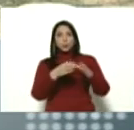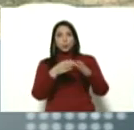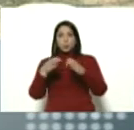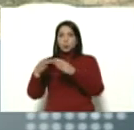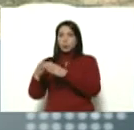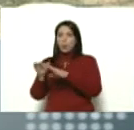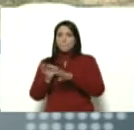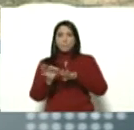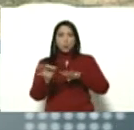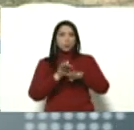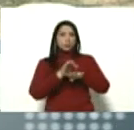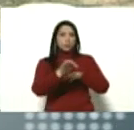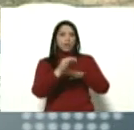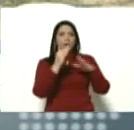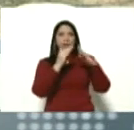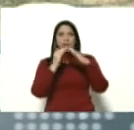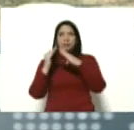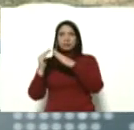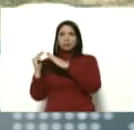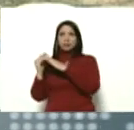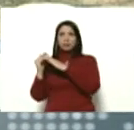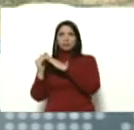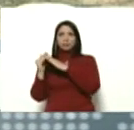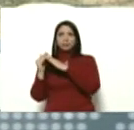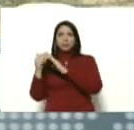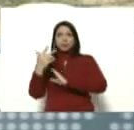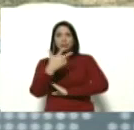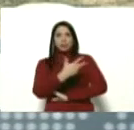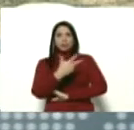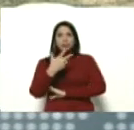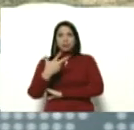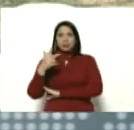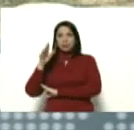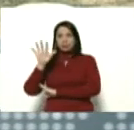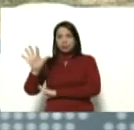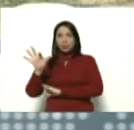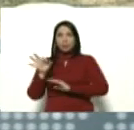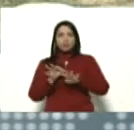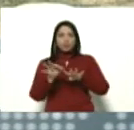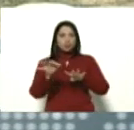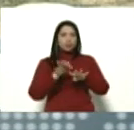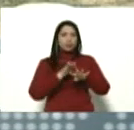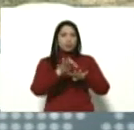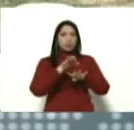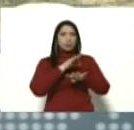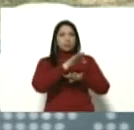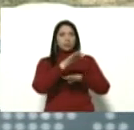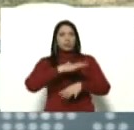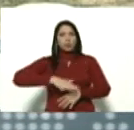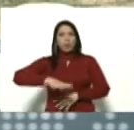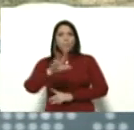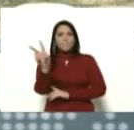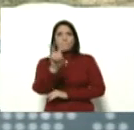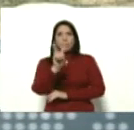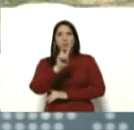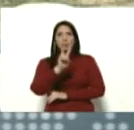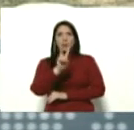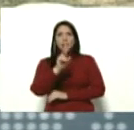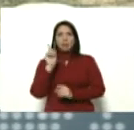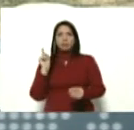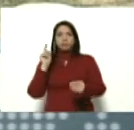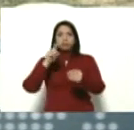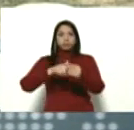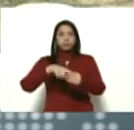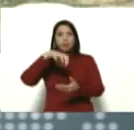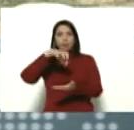municipales de vivienda en los trescientos treinta y cinco municipios del país adscrito al